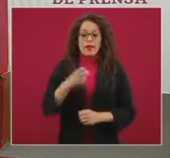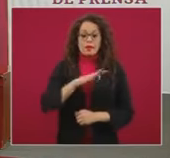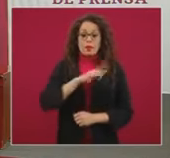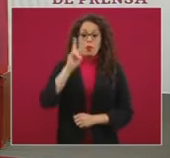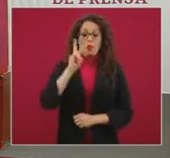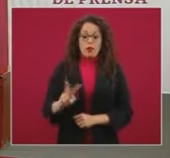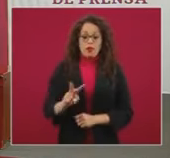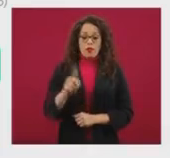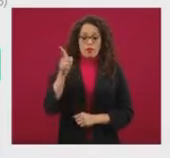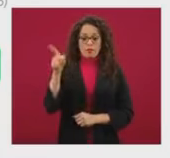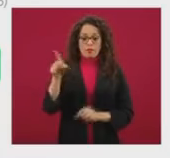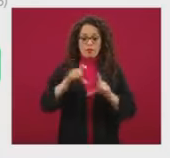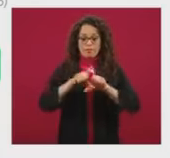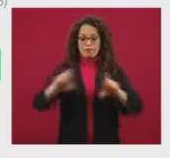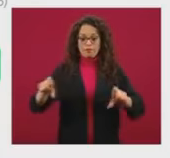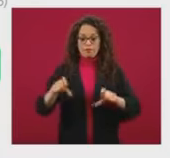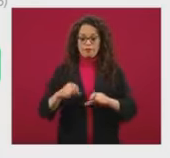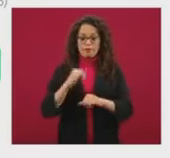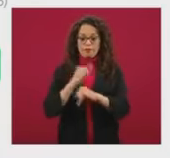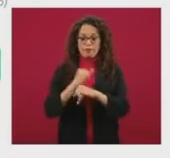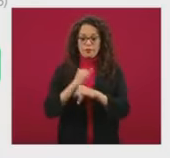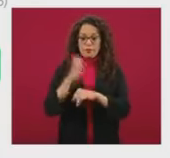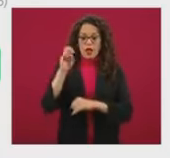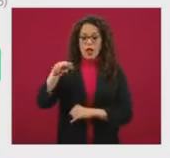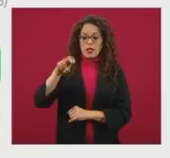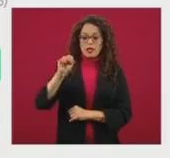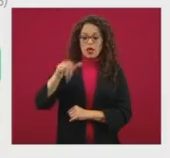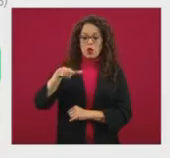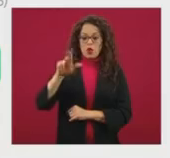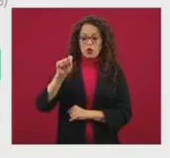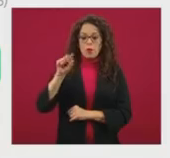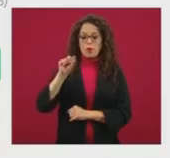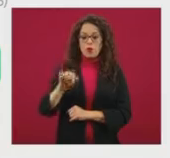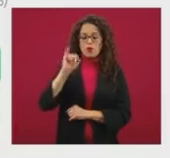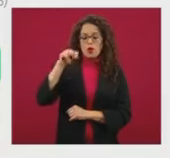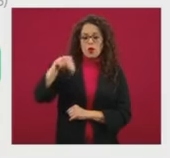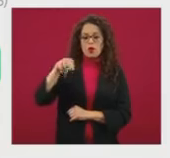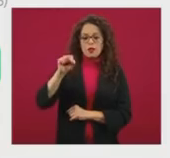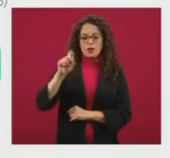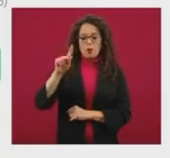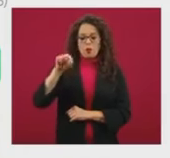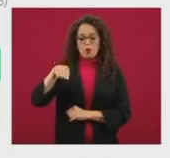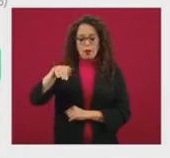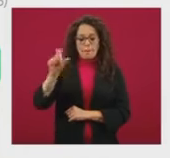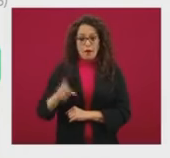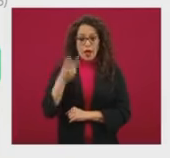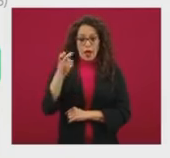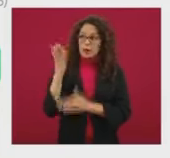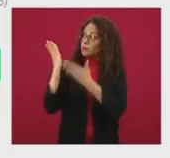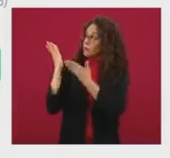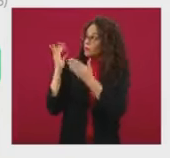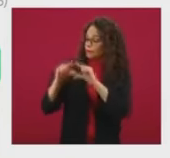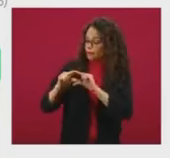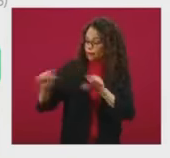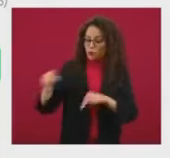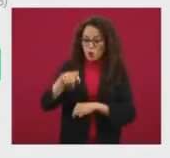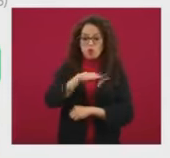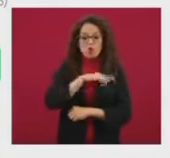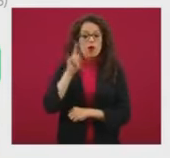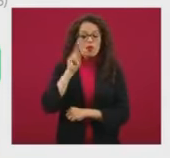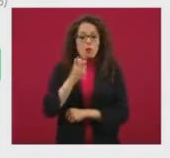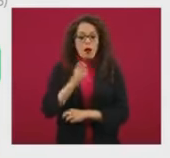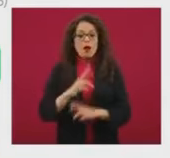sanud.insp.mx, en ese vínculo ustedes pueden encontrar los resultados